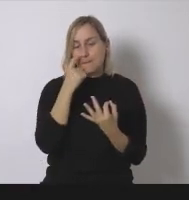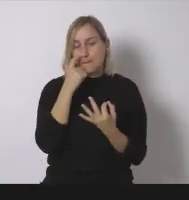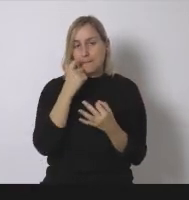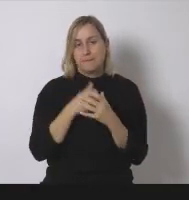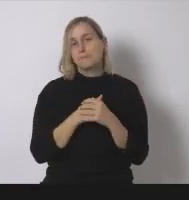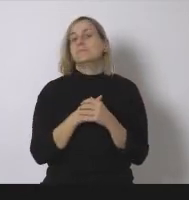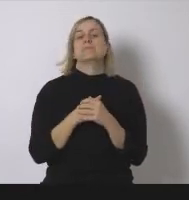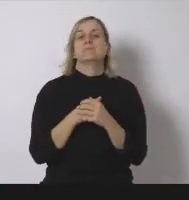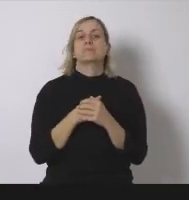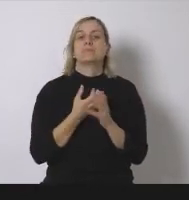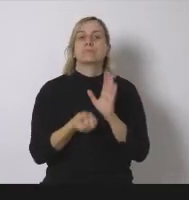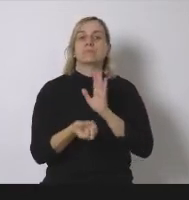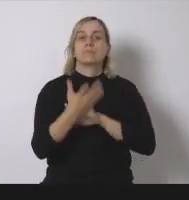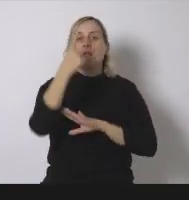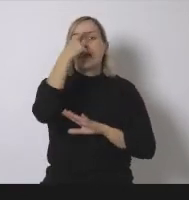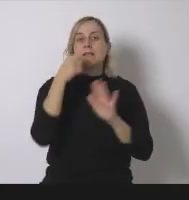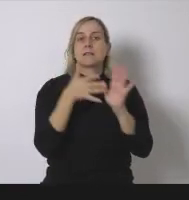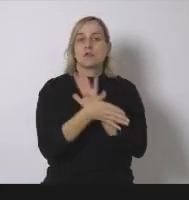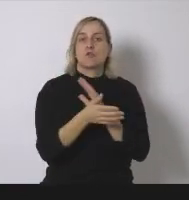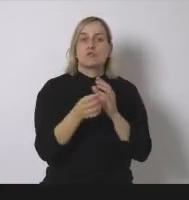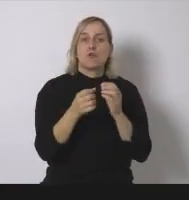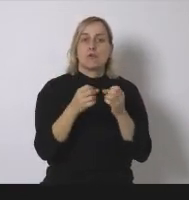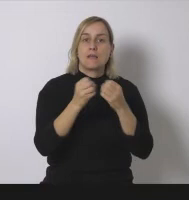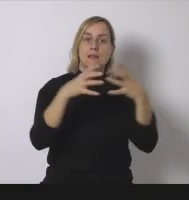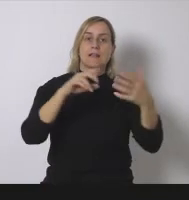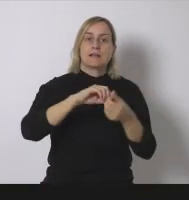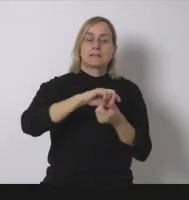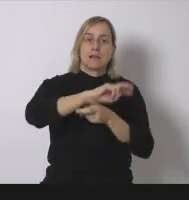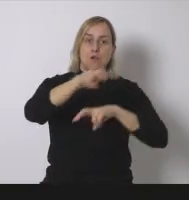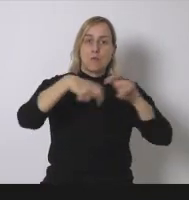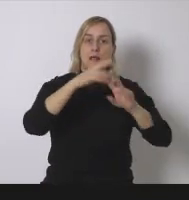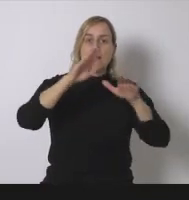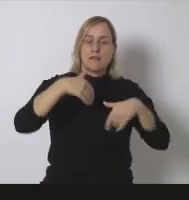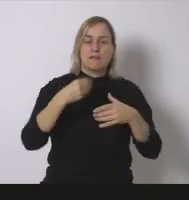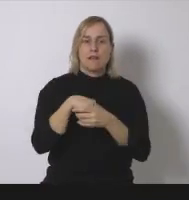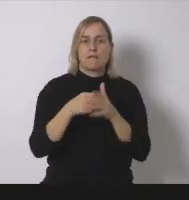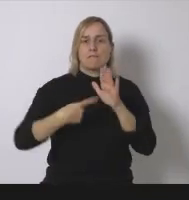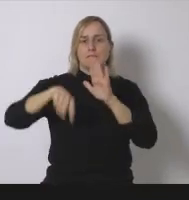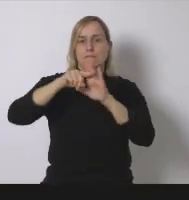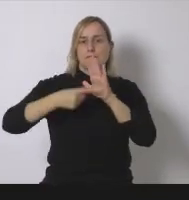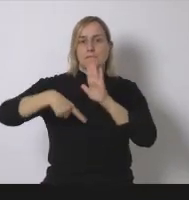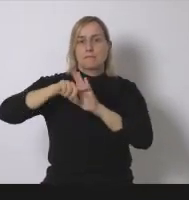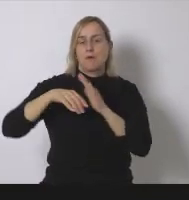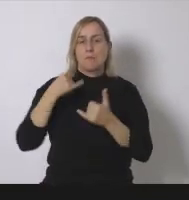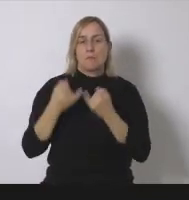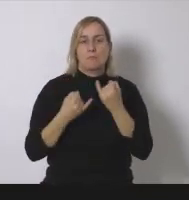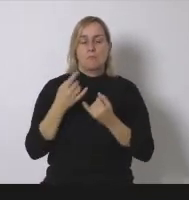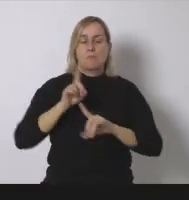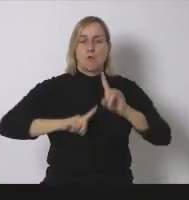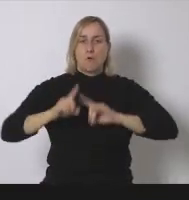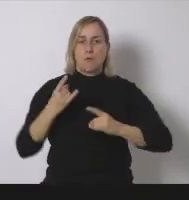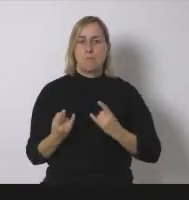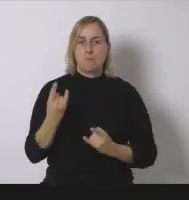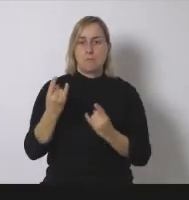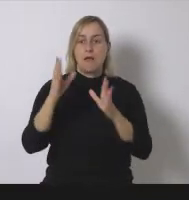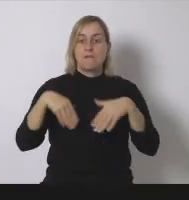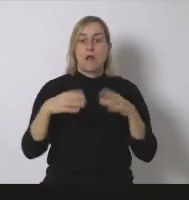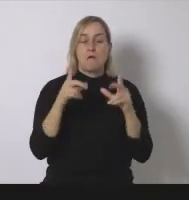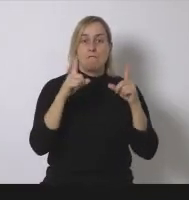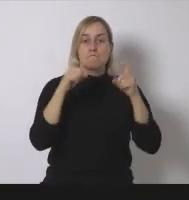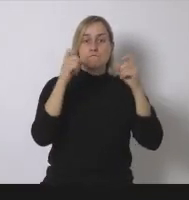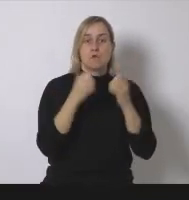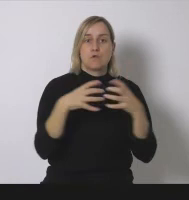estaba introduciendo muchas trabas y muchas barreras a su desarrollo de hecho para la fotovoltaica que es lo que controlo yo más en 2019 España fue